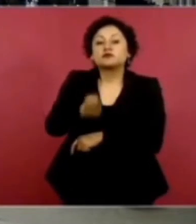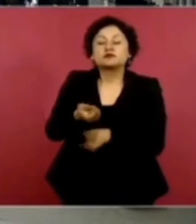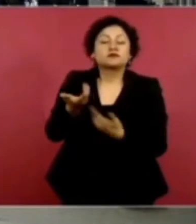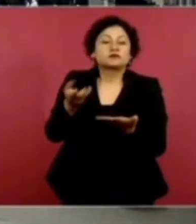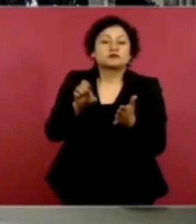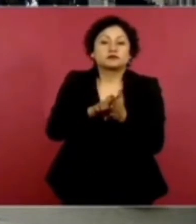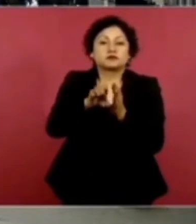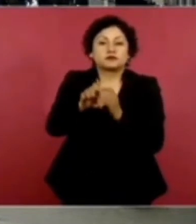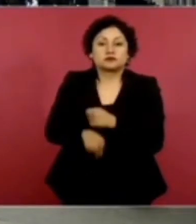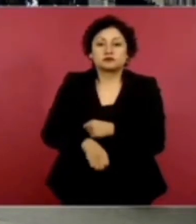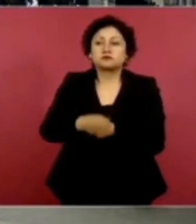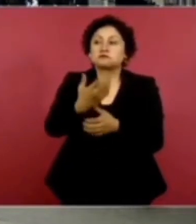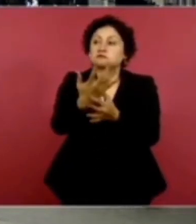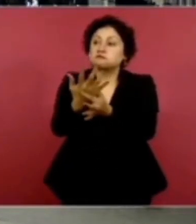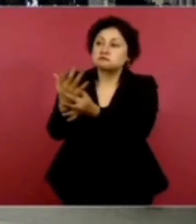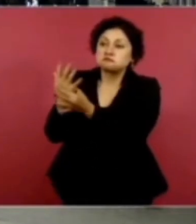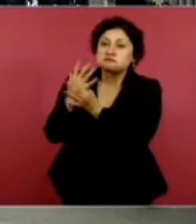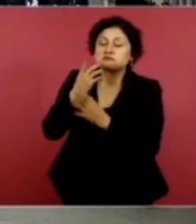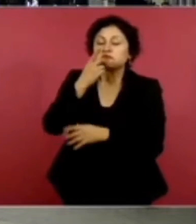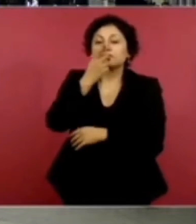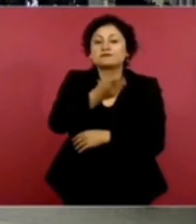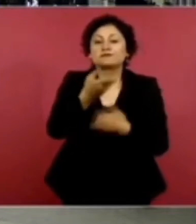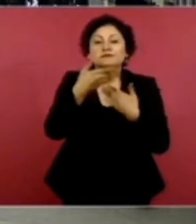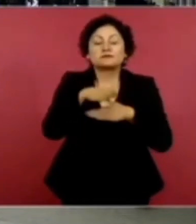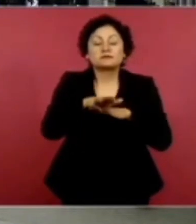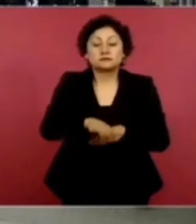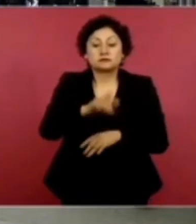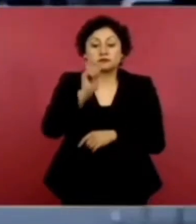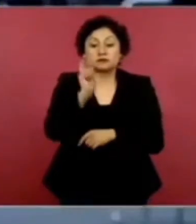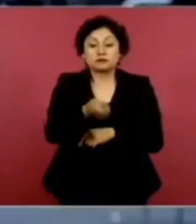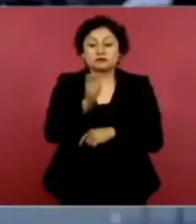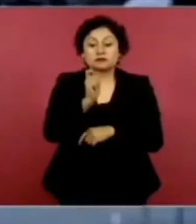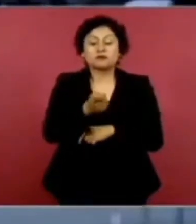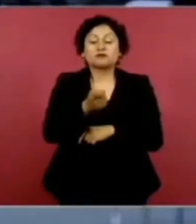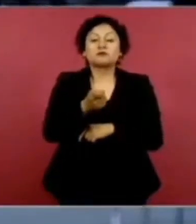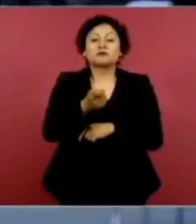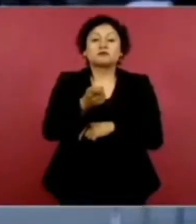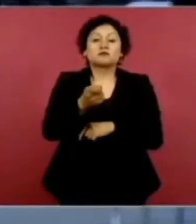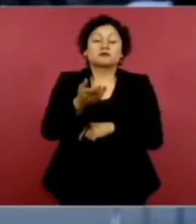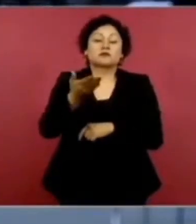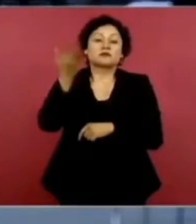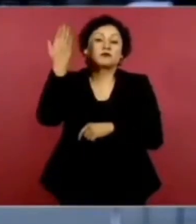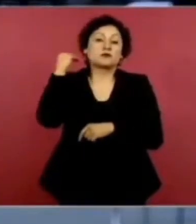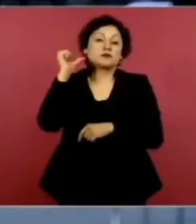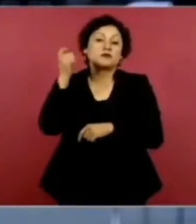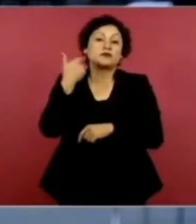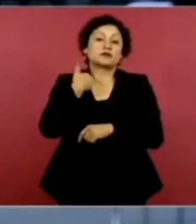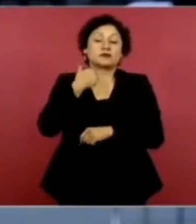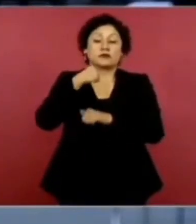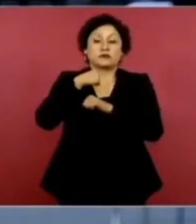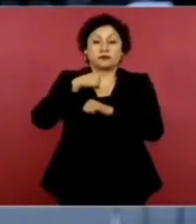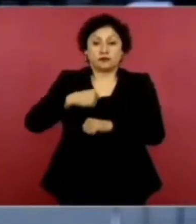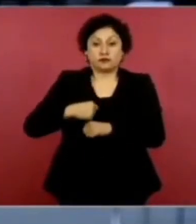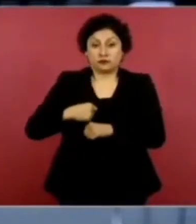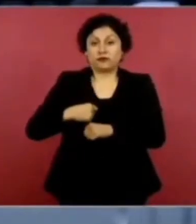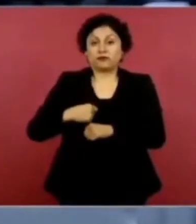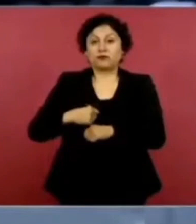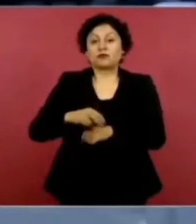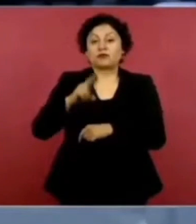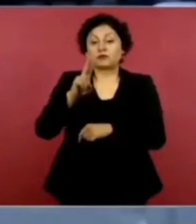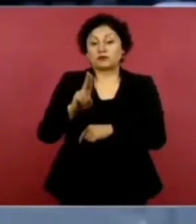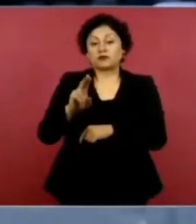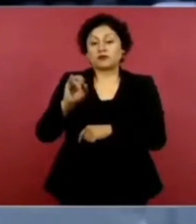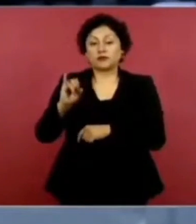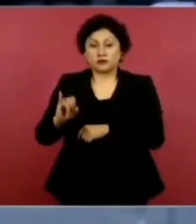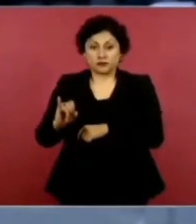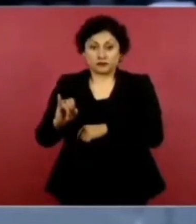esta información que surge en torno al extitular de la unidad especial de investigación y litigación